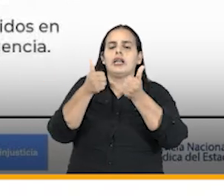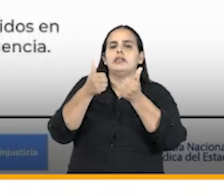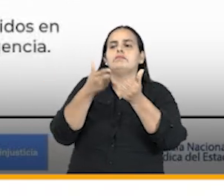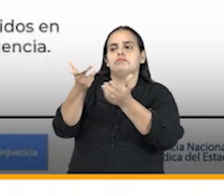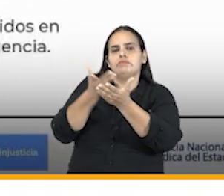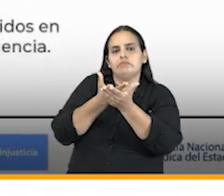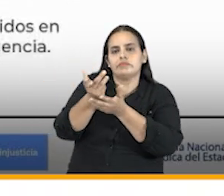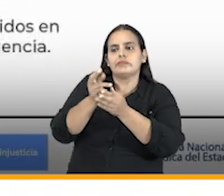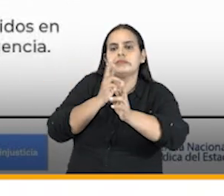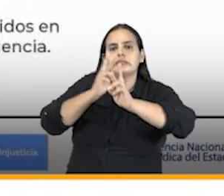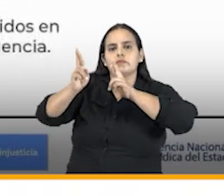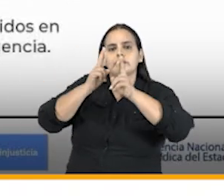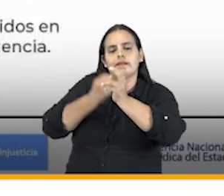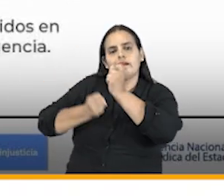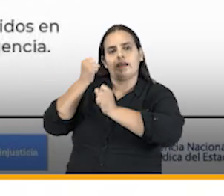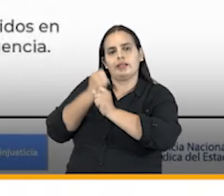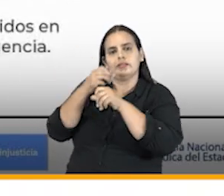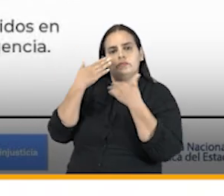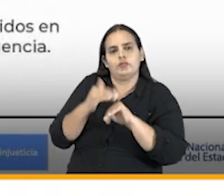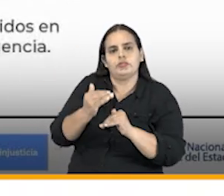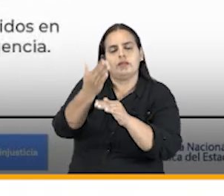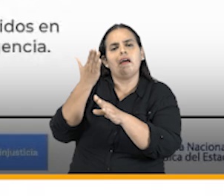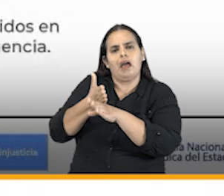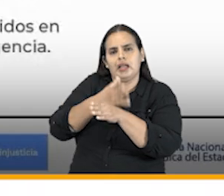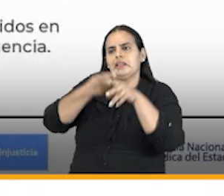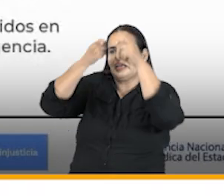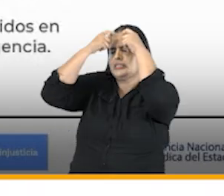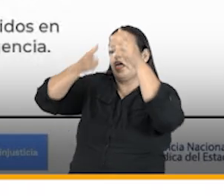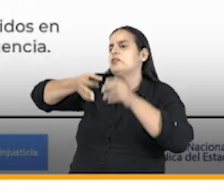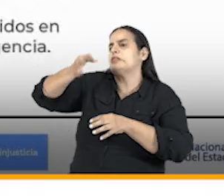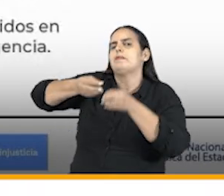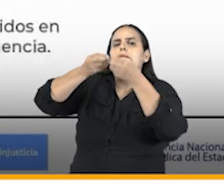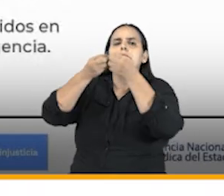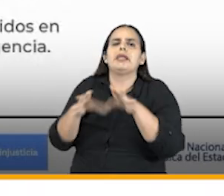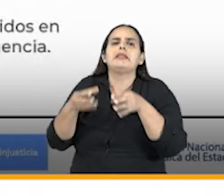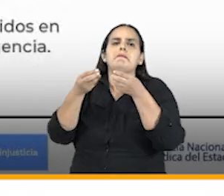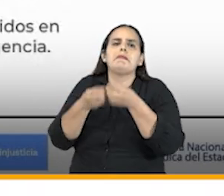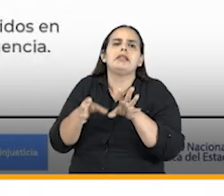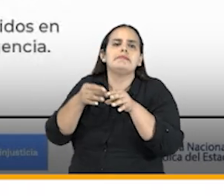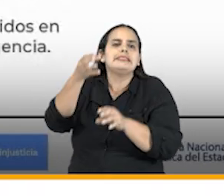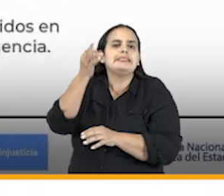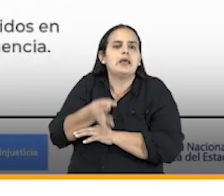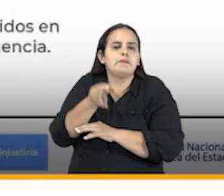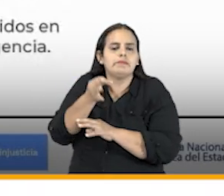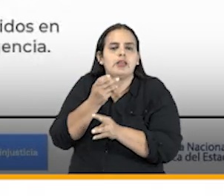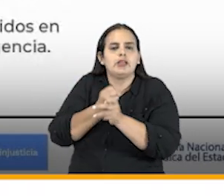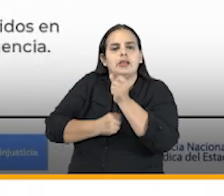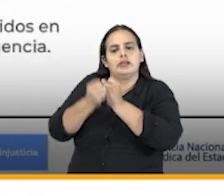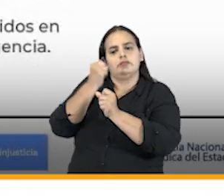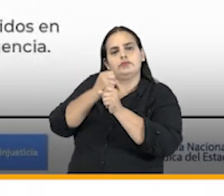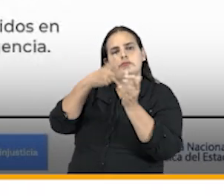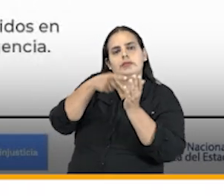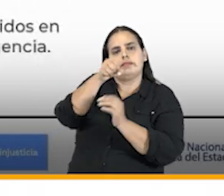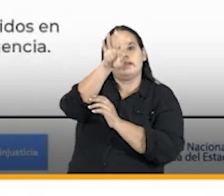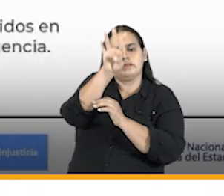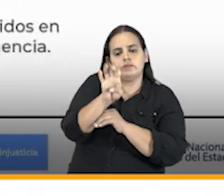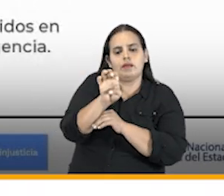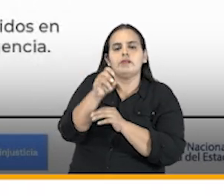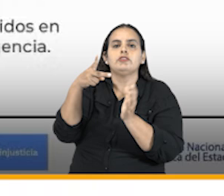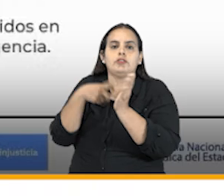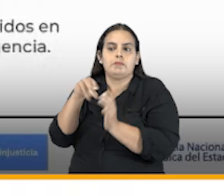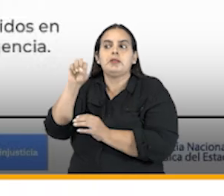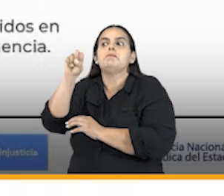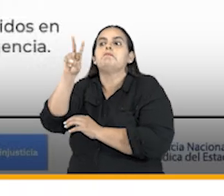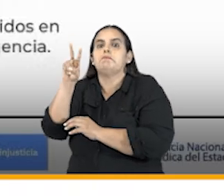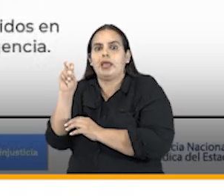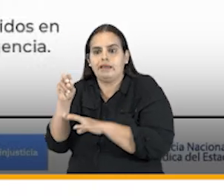en esta clase de procesos en el pasado el Estado casi siempre perdía estos litigios desde el 2019 y con mayor énfasis en el 2020